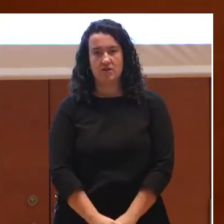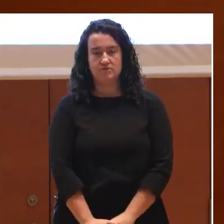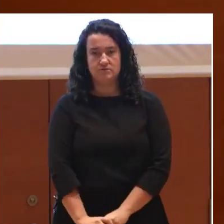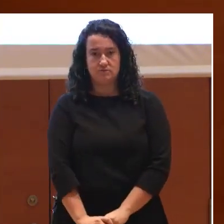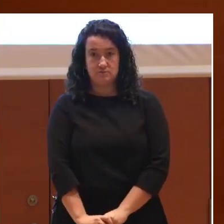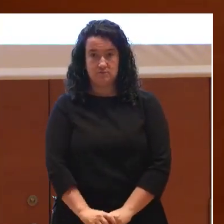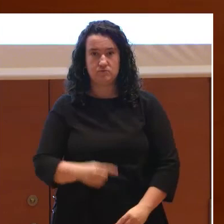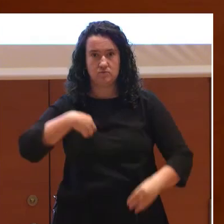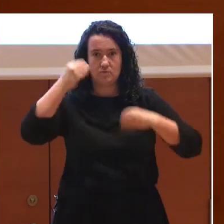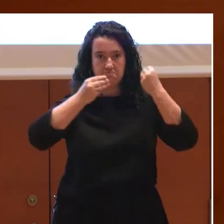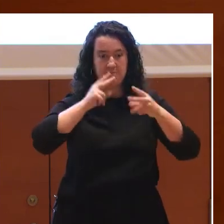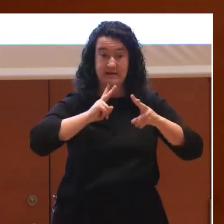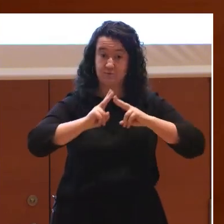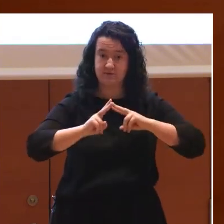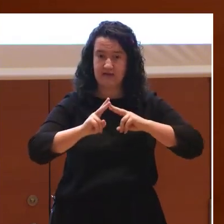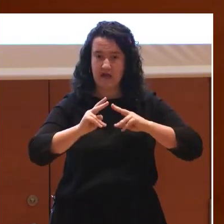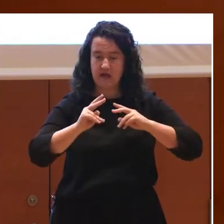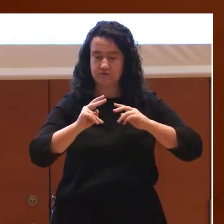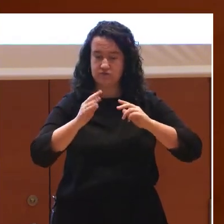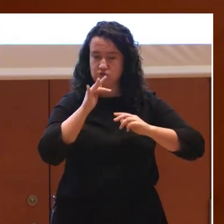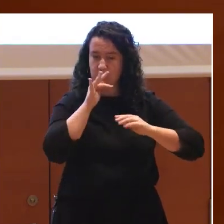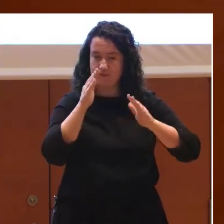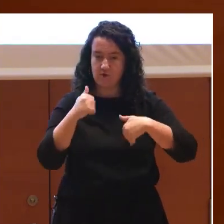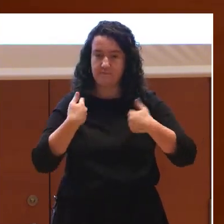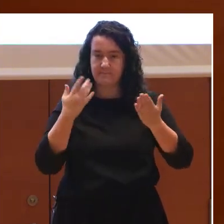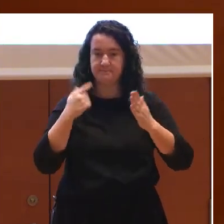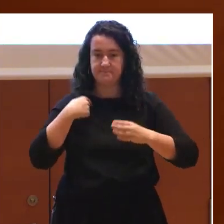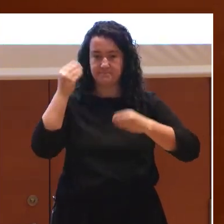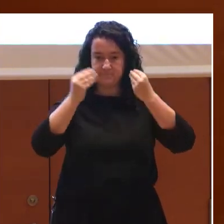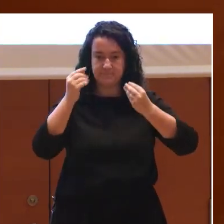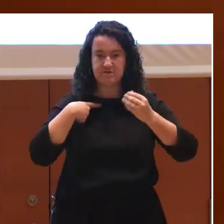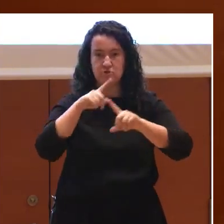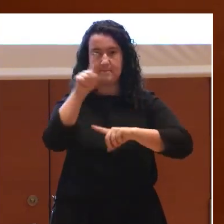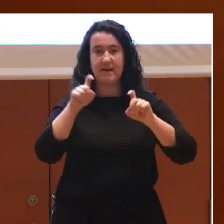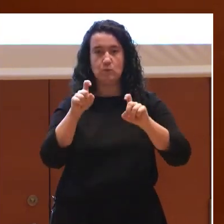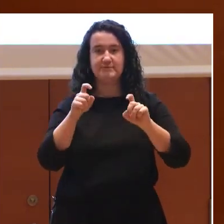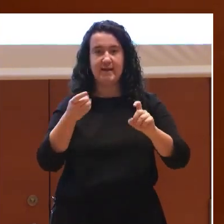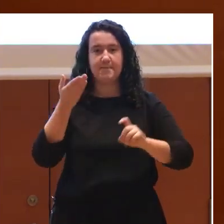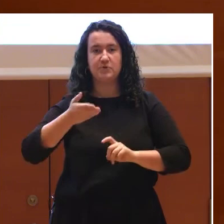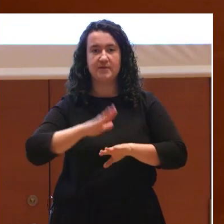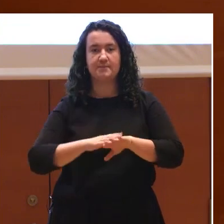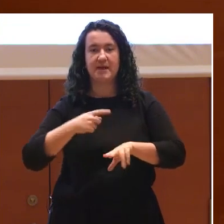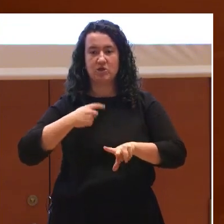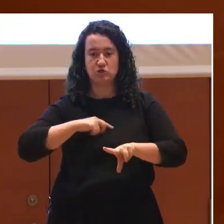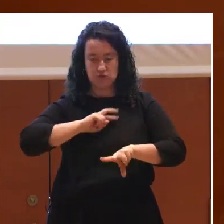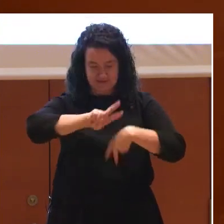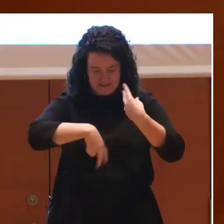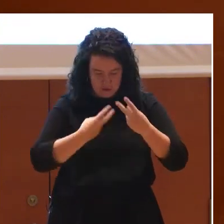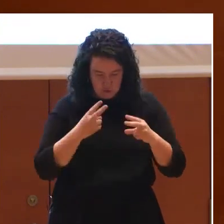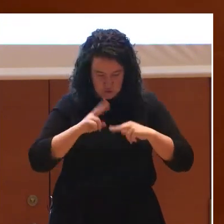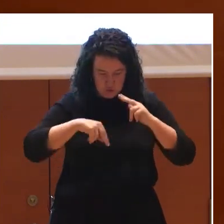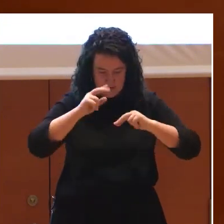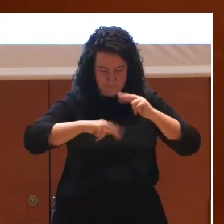tengo respuesta, pero creo que es una pregunta clave para reconstruirnos desde lo individual y desde lo